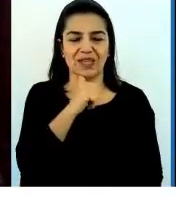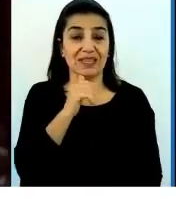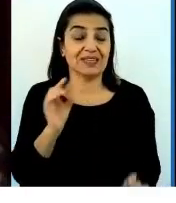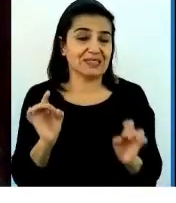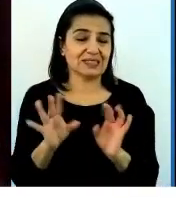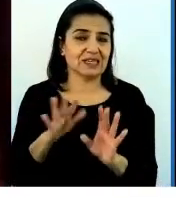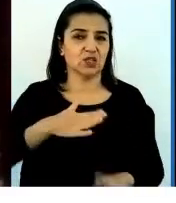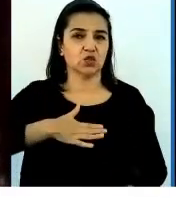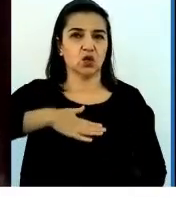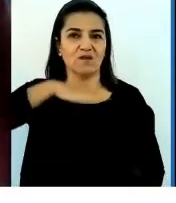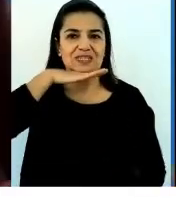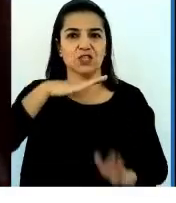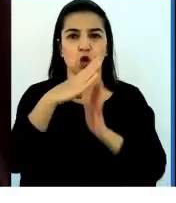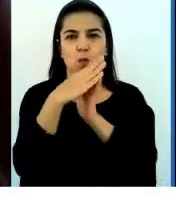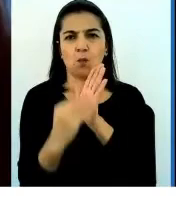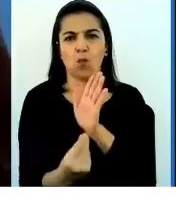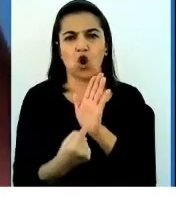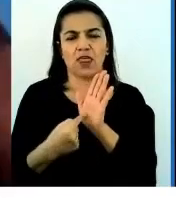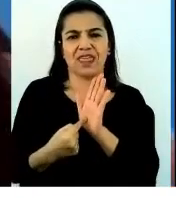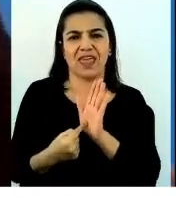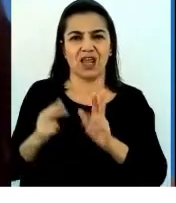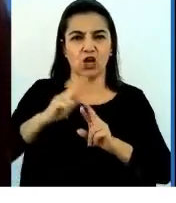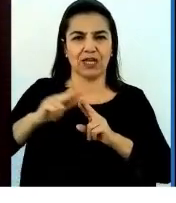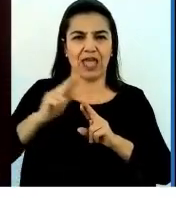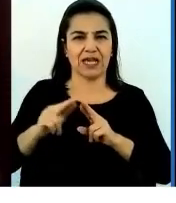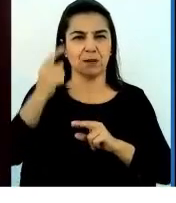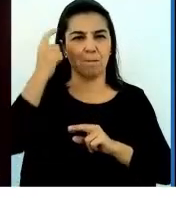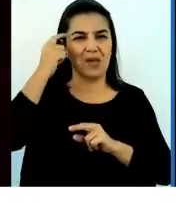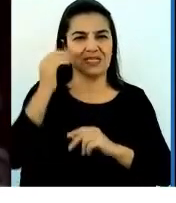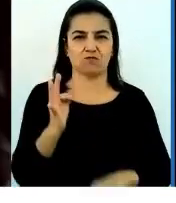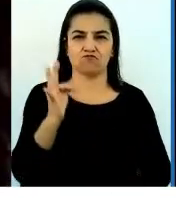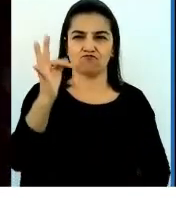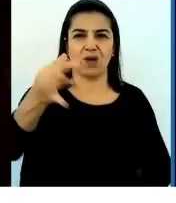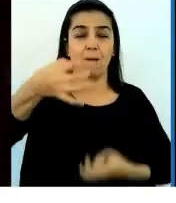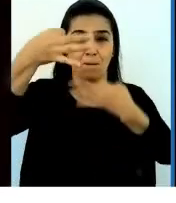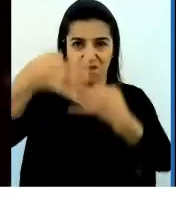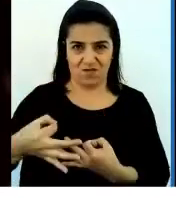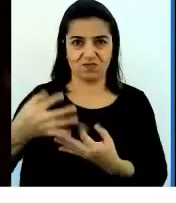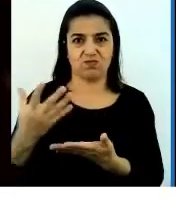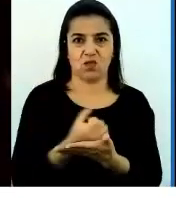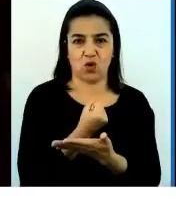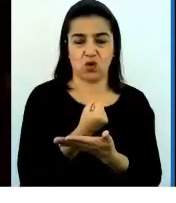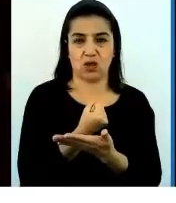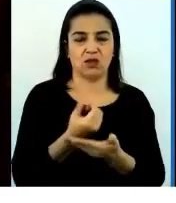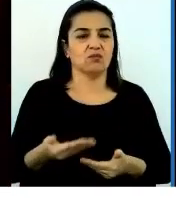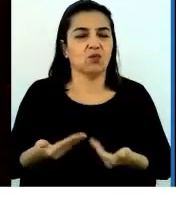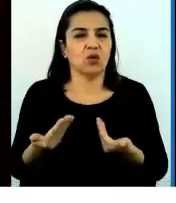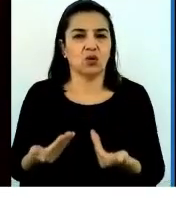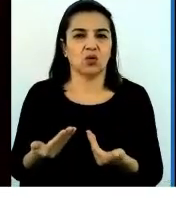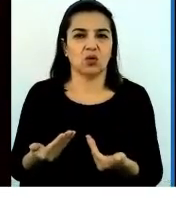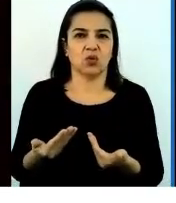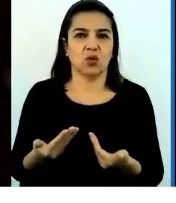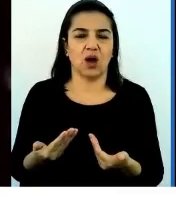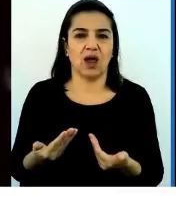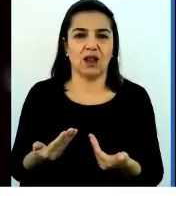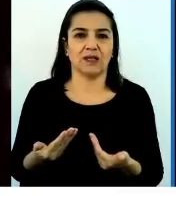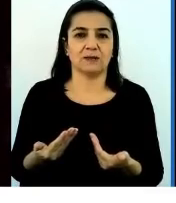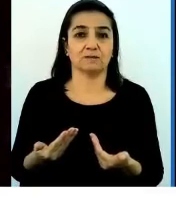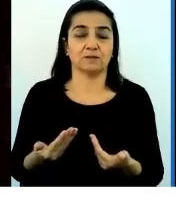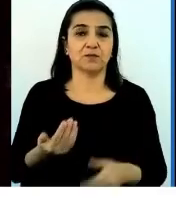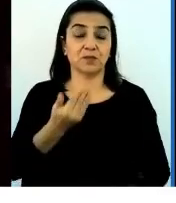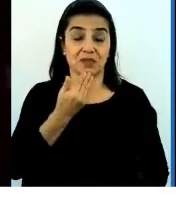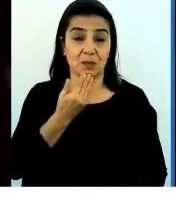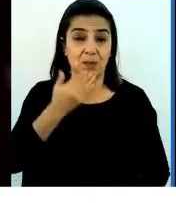models que hacen una proyección perfecta. Por lo cual, el policy maker también